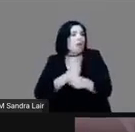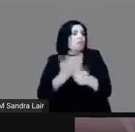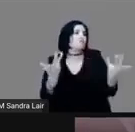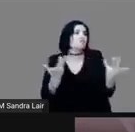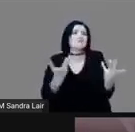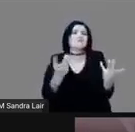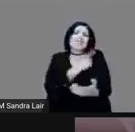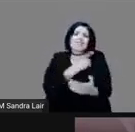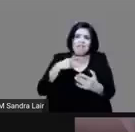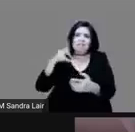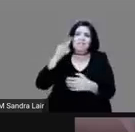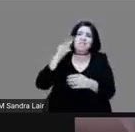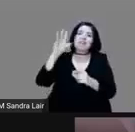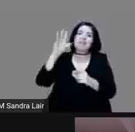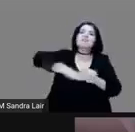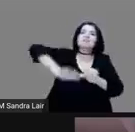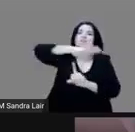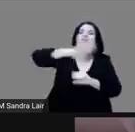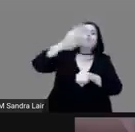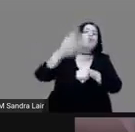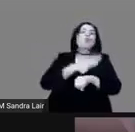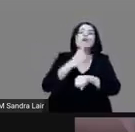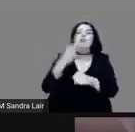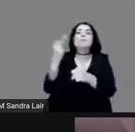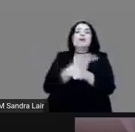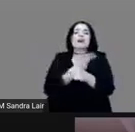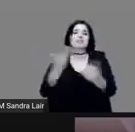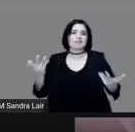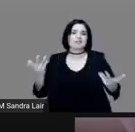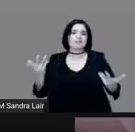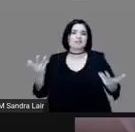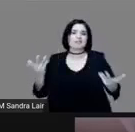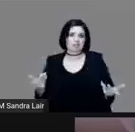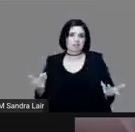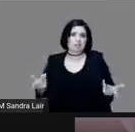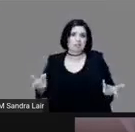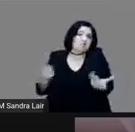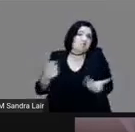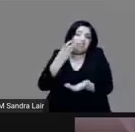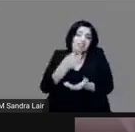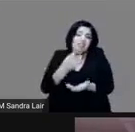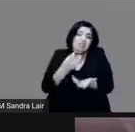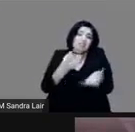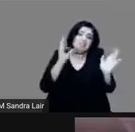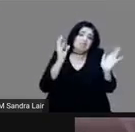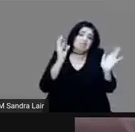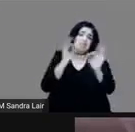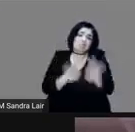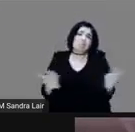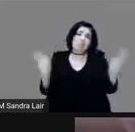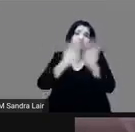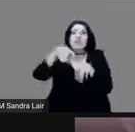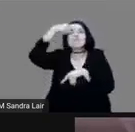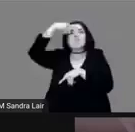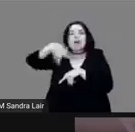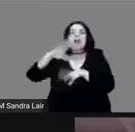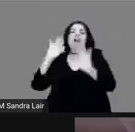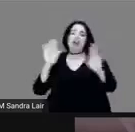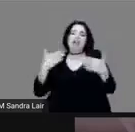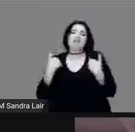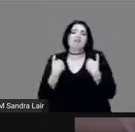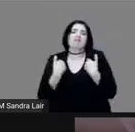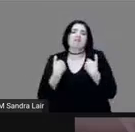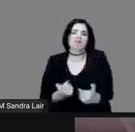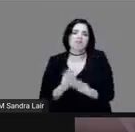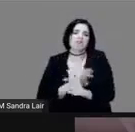fue que ocurrieron por qué se dieron y creo que eso es muy importante para hacer pues